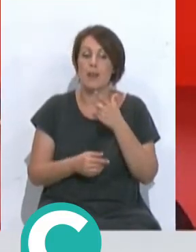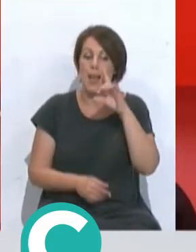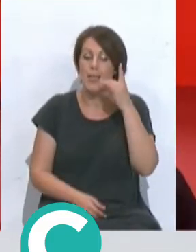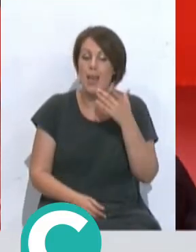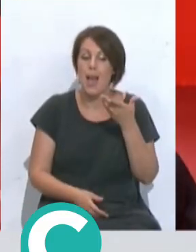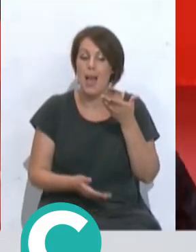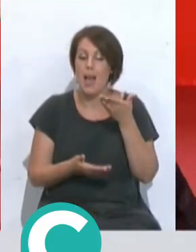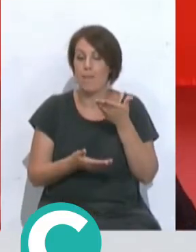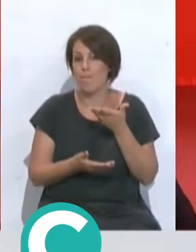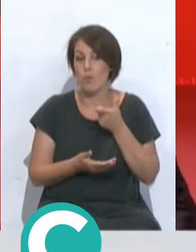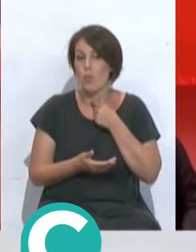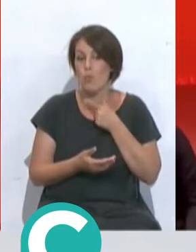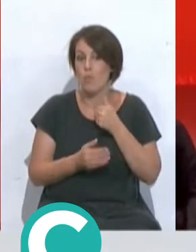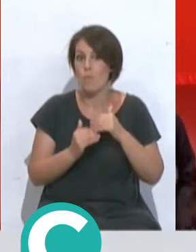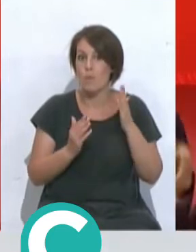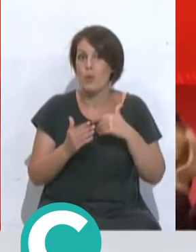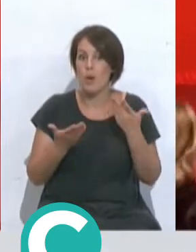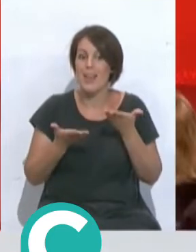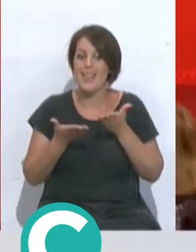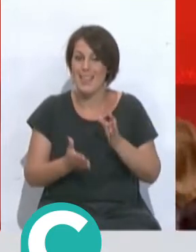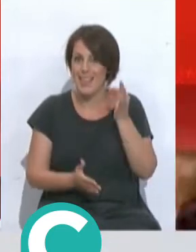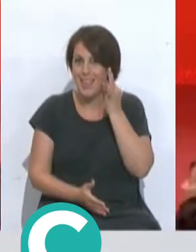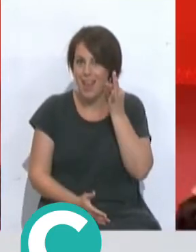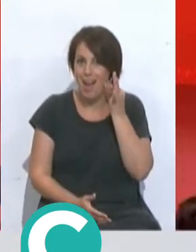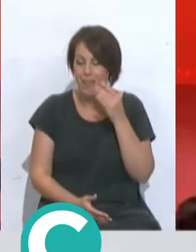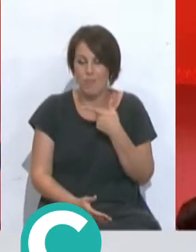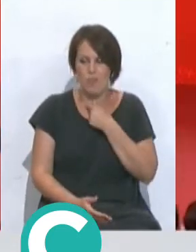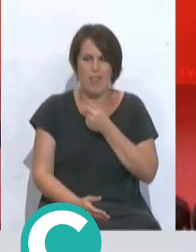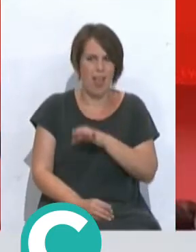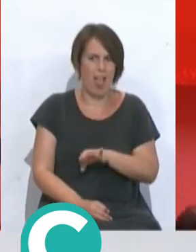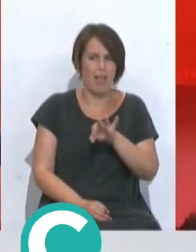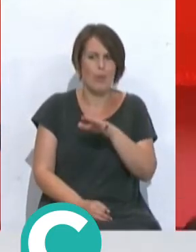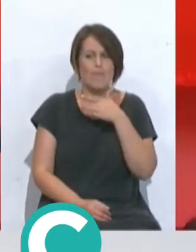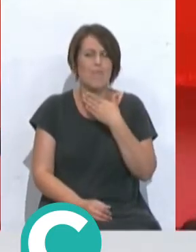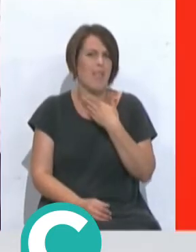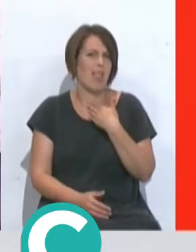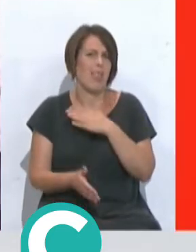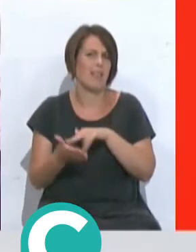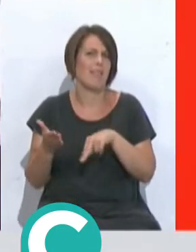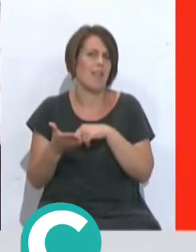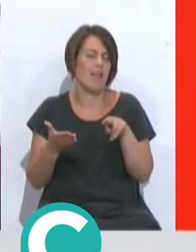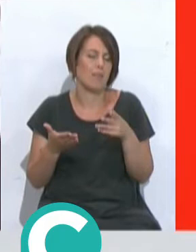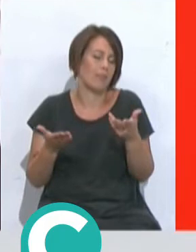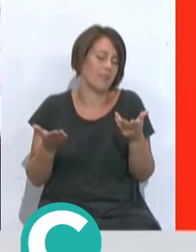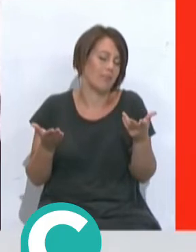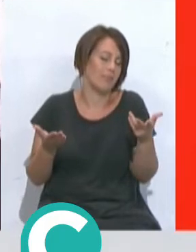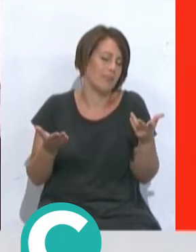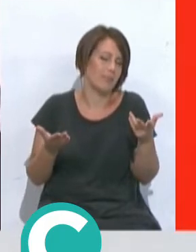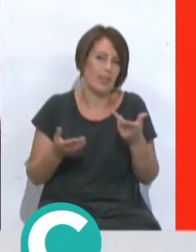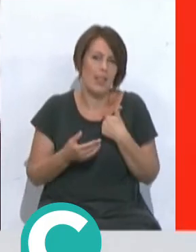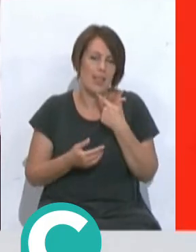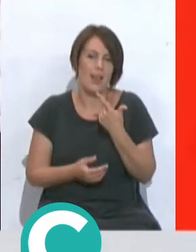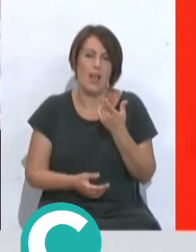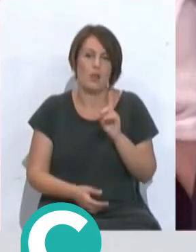fue a mi hija porque yo ya había hecho la mudanza para Inglaterra y a le apetecía vivir en Inglaterra pero bueno ya te digo son experiencias y